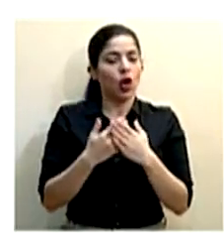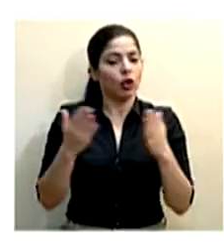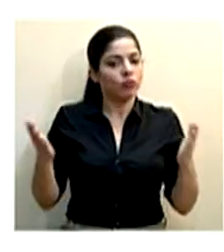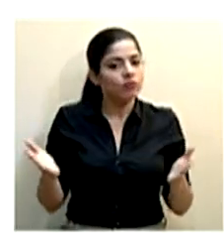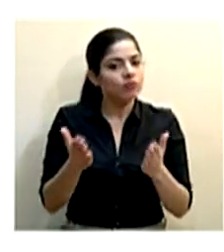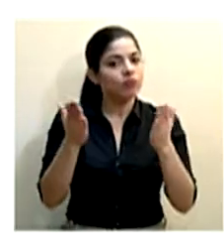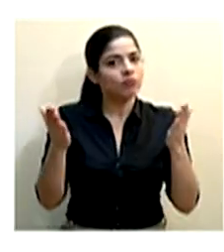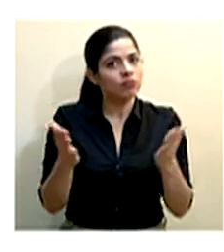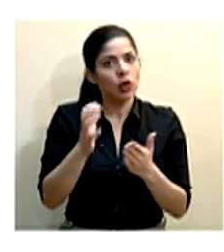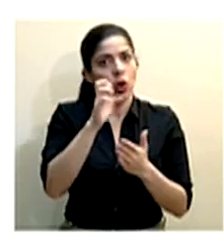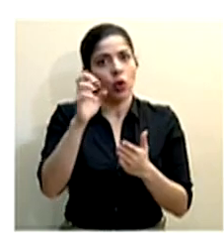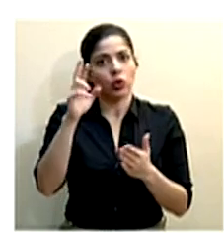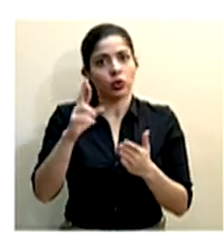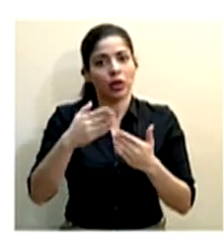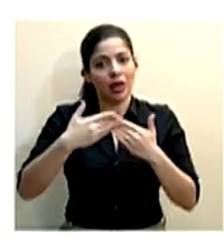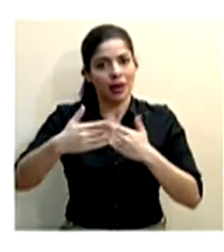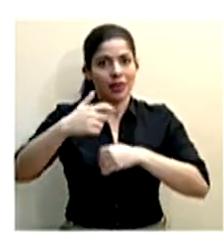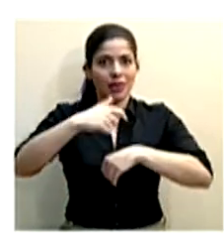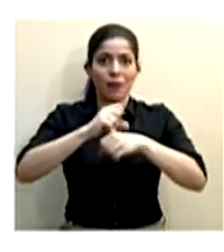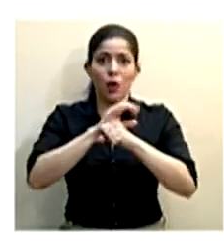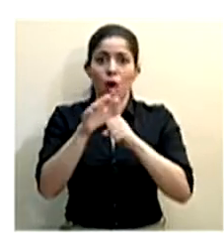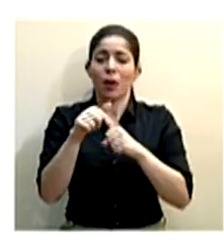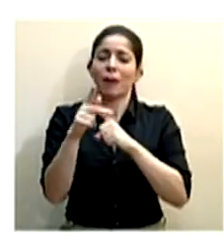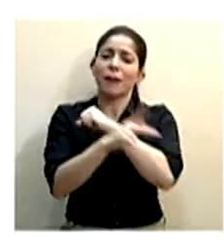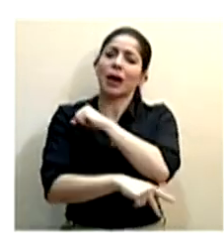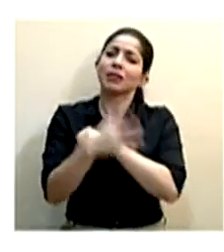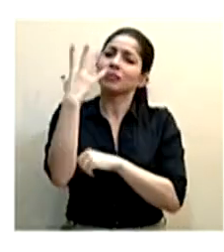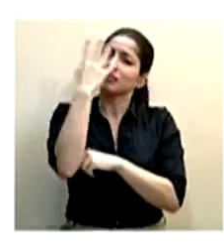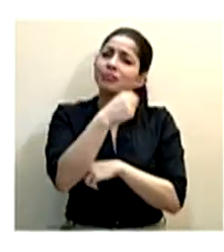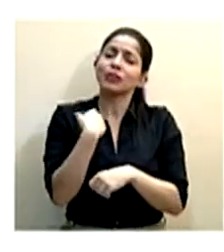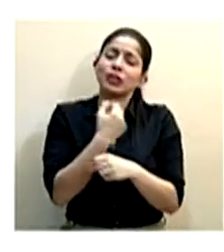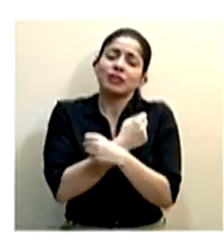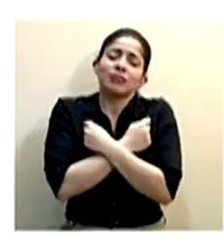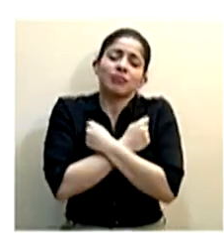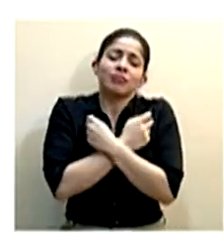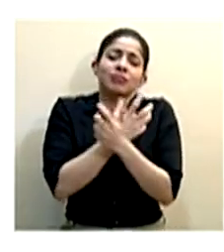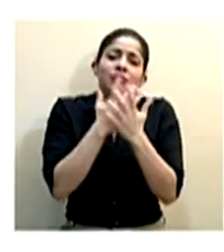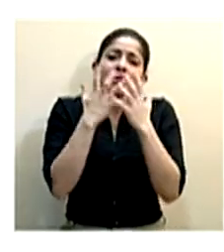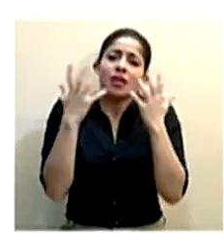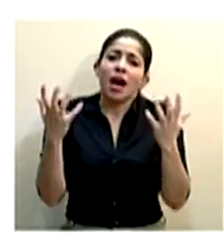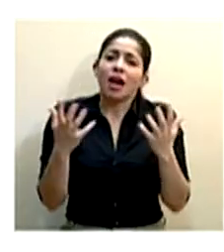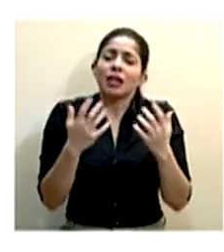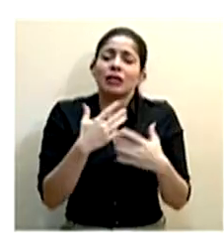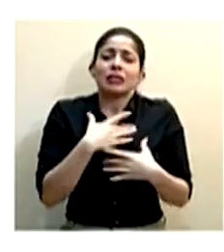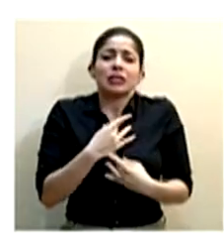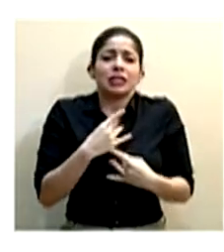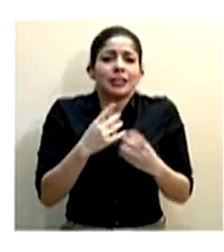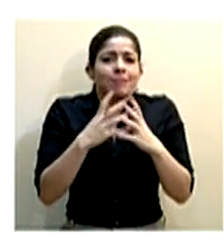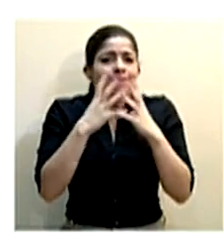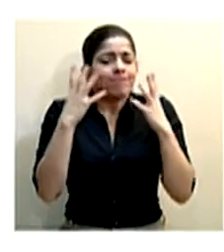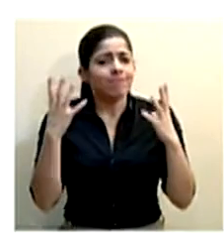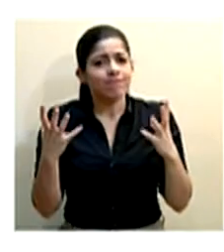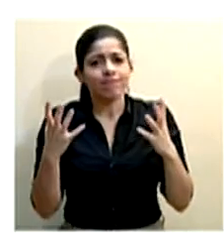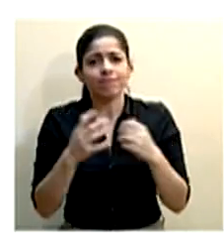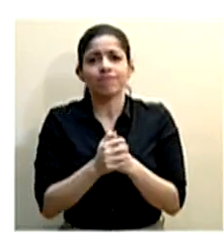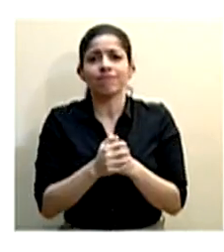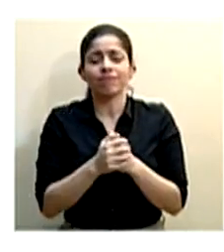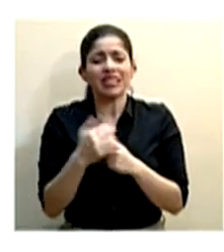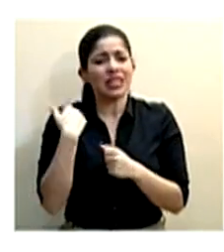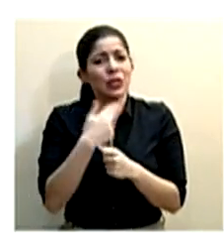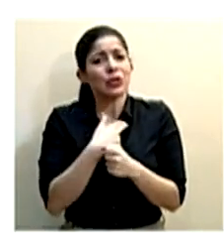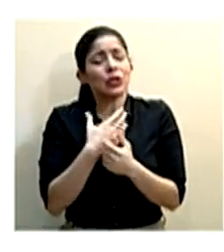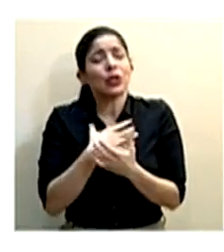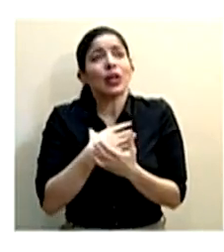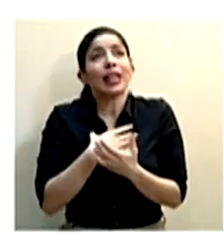Costa Rica en medio del COVID-19. Ese hermoso país que tanto queremos, que tanto nos importa y que tanto estamos